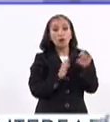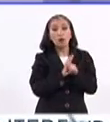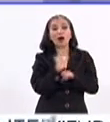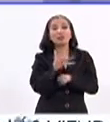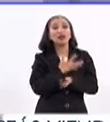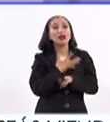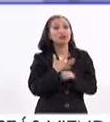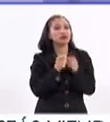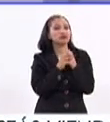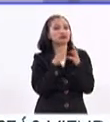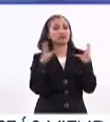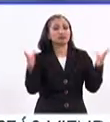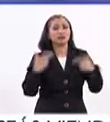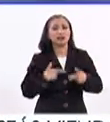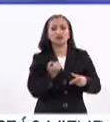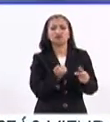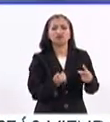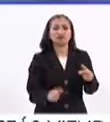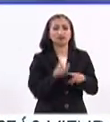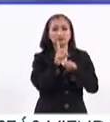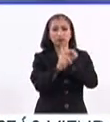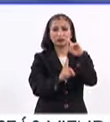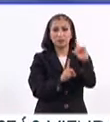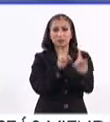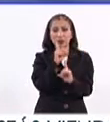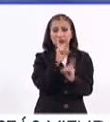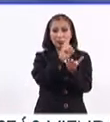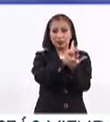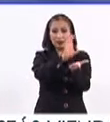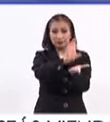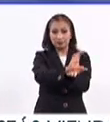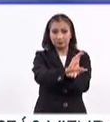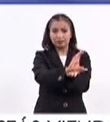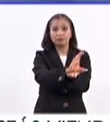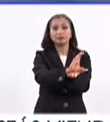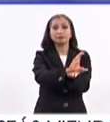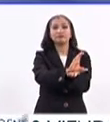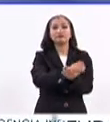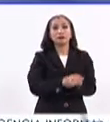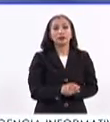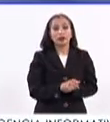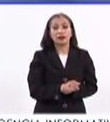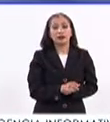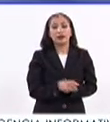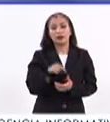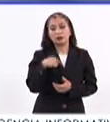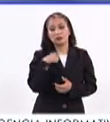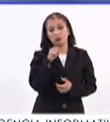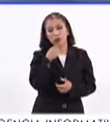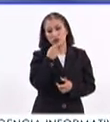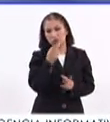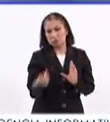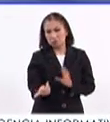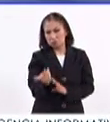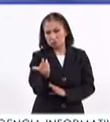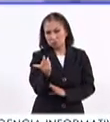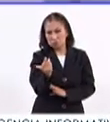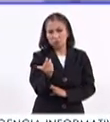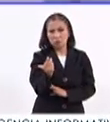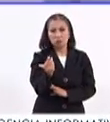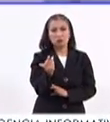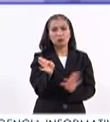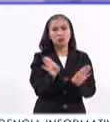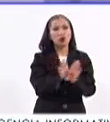que tenemos grandísimos deportistas discapacitados. Totalmente. Yo, en ese sentido, quisiera preguntarte